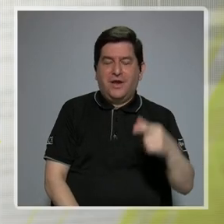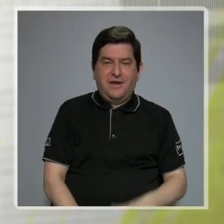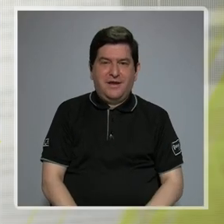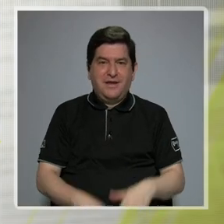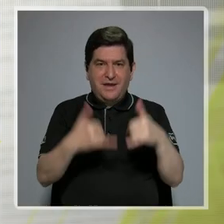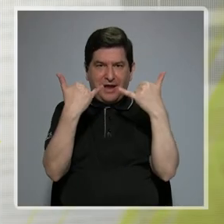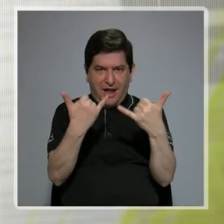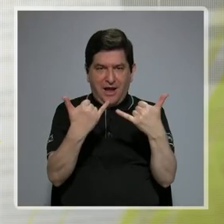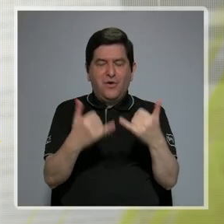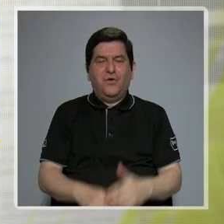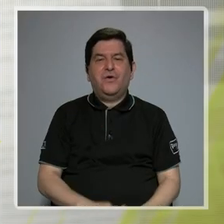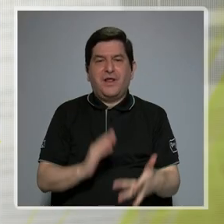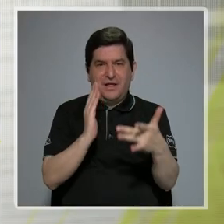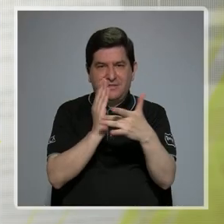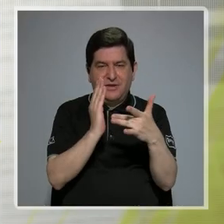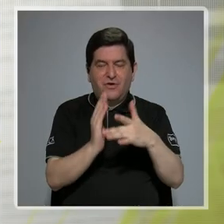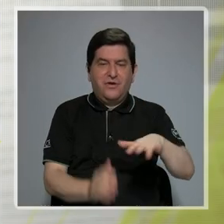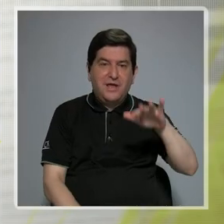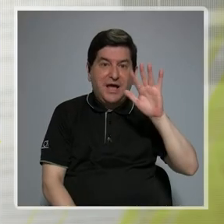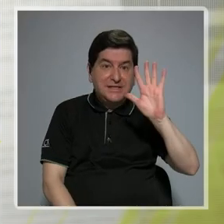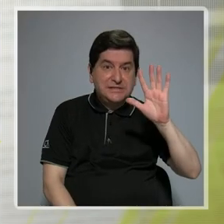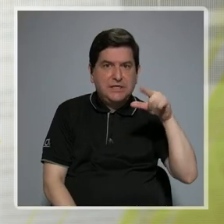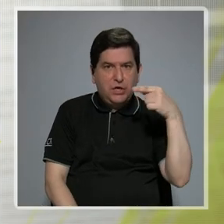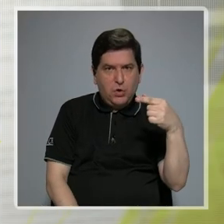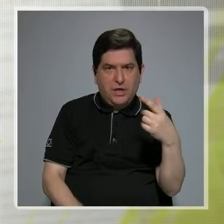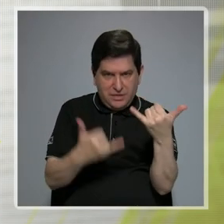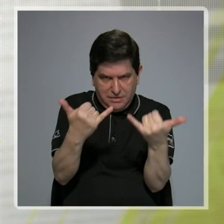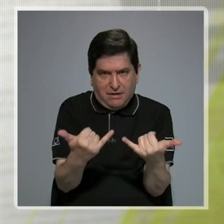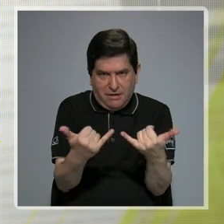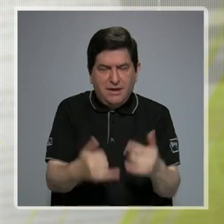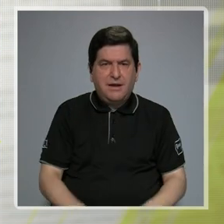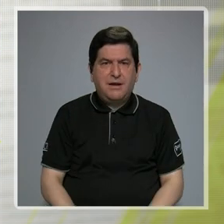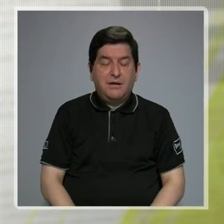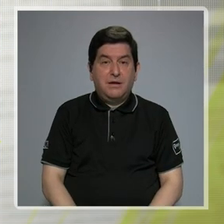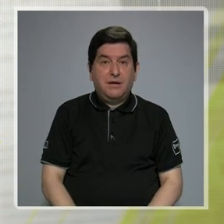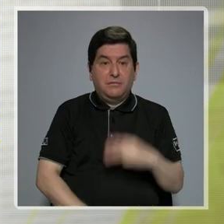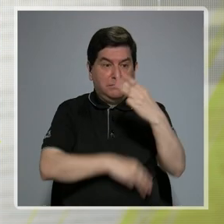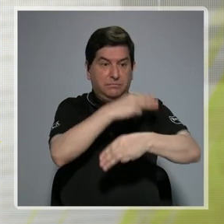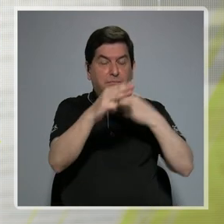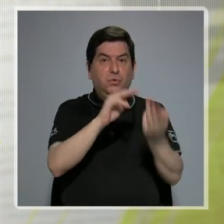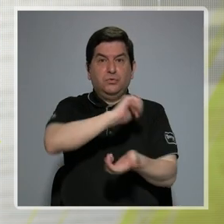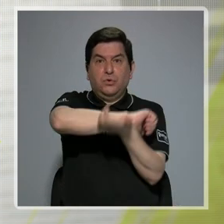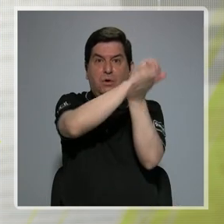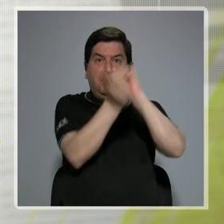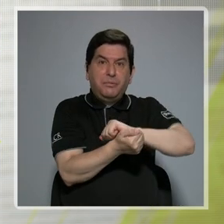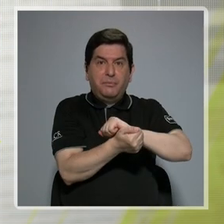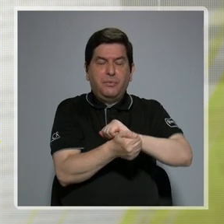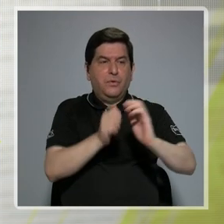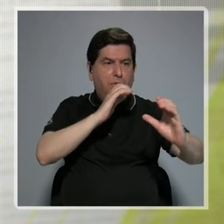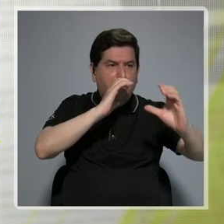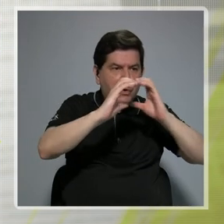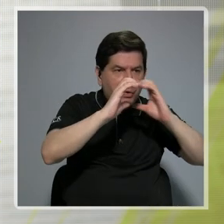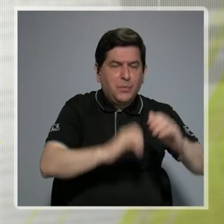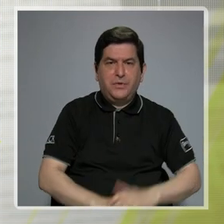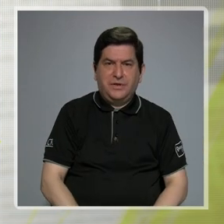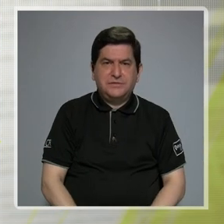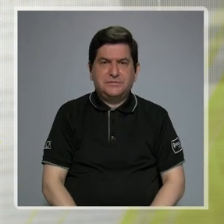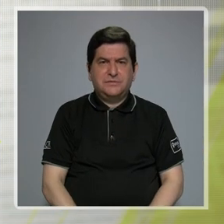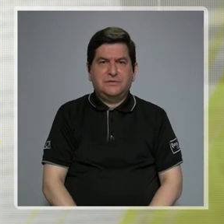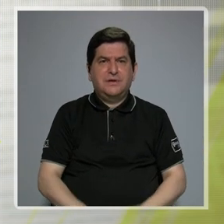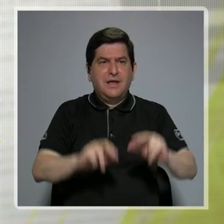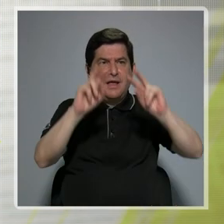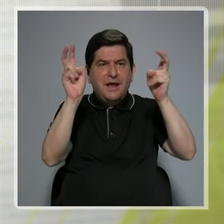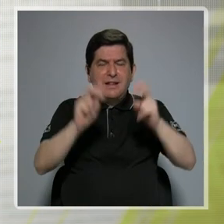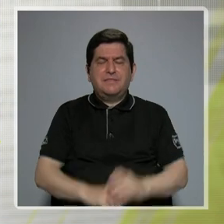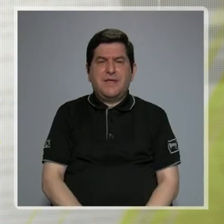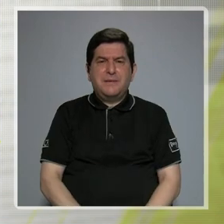frente a la tecnología 5G, nos cambió el mundo, el tema de la comunicación, el tema, bueno,